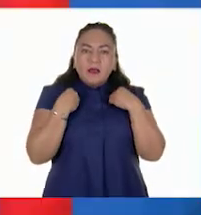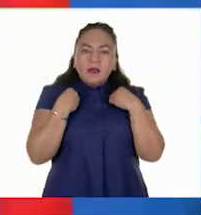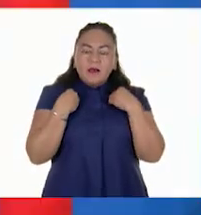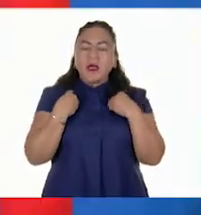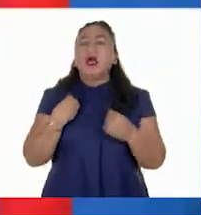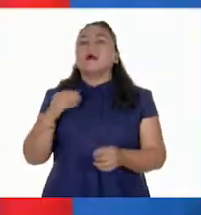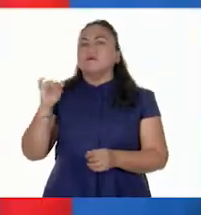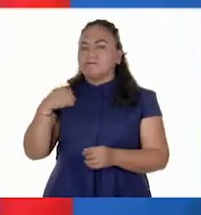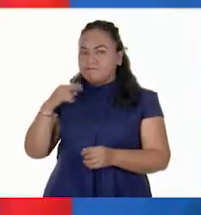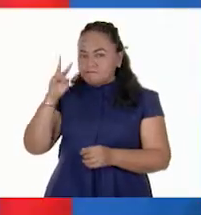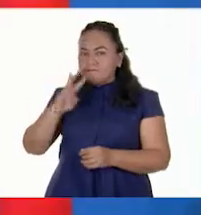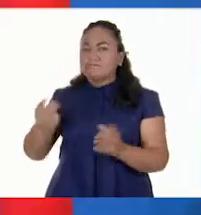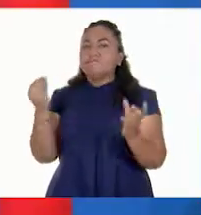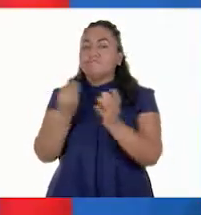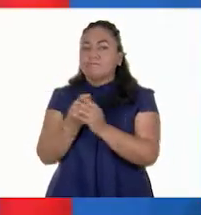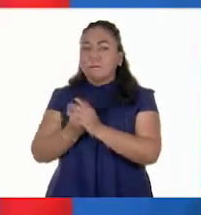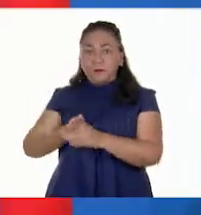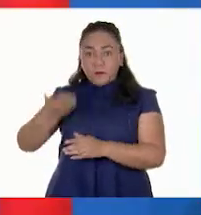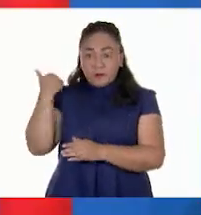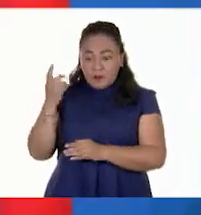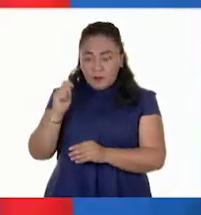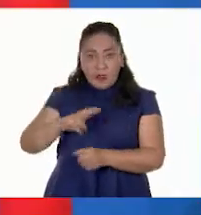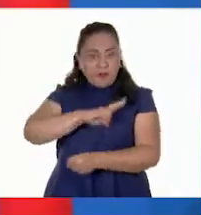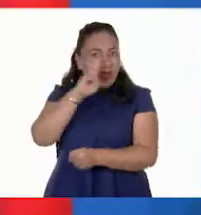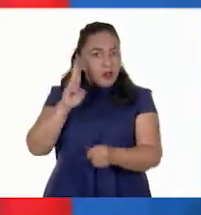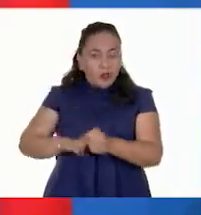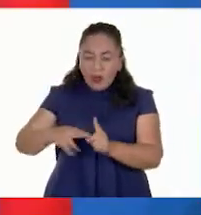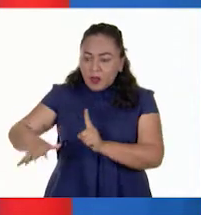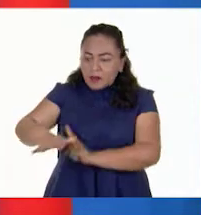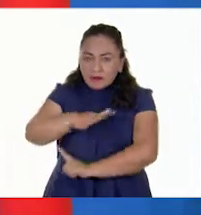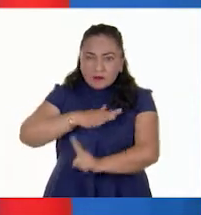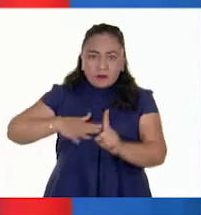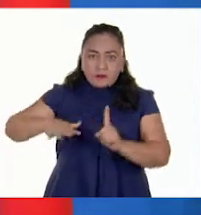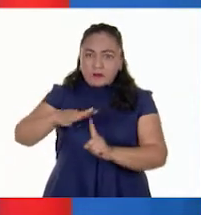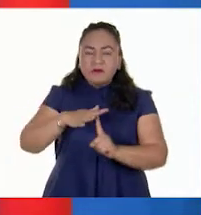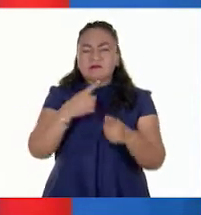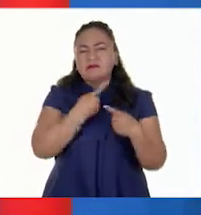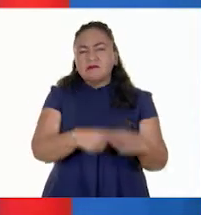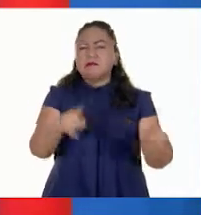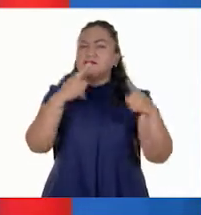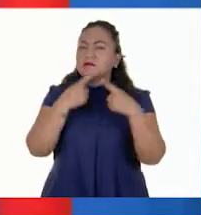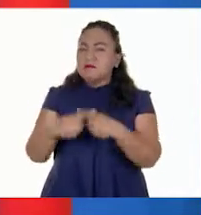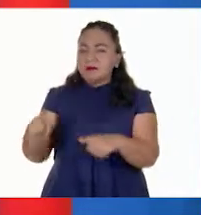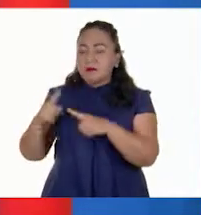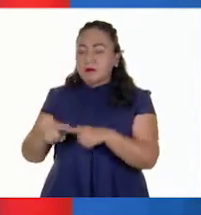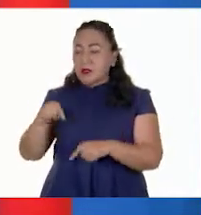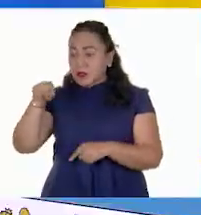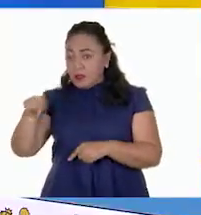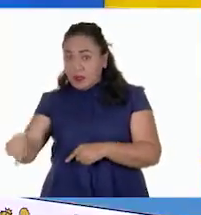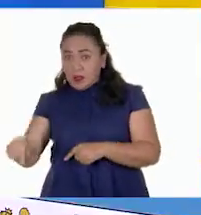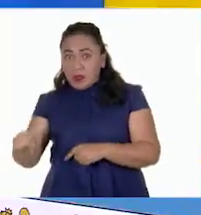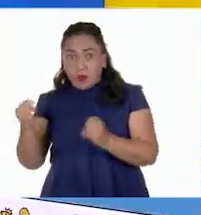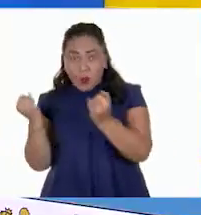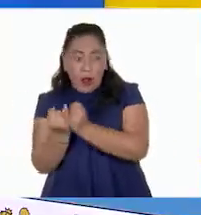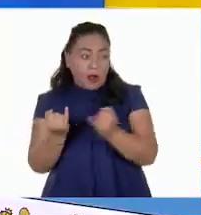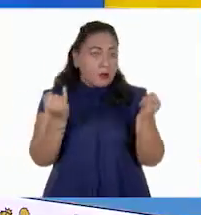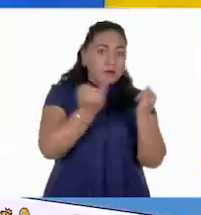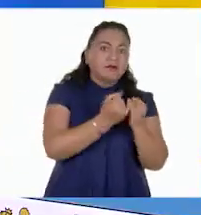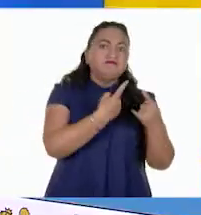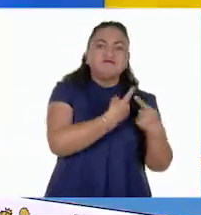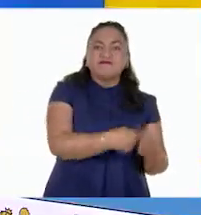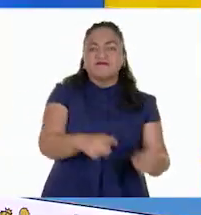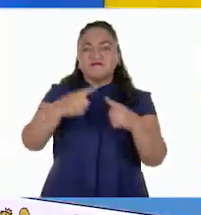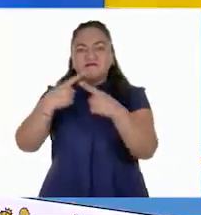Y hemos visto en clases pasadas que las condiciones naturales son muy diversas en un lugar u otro. Muy buena aportación.